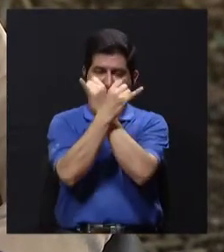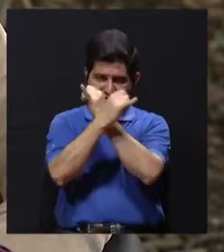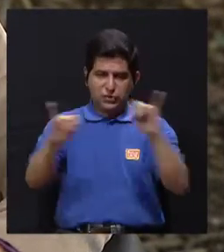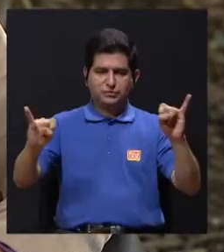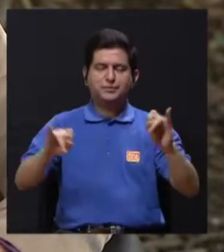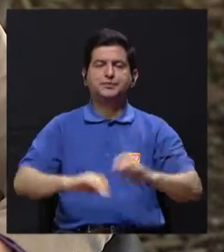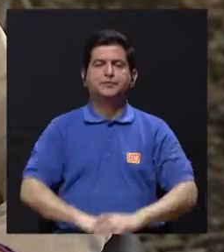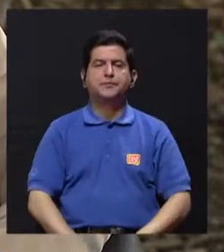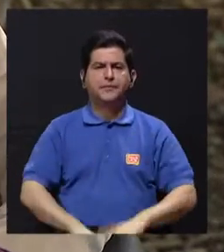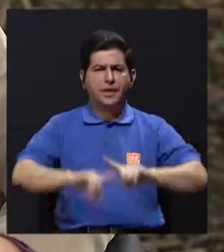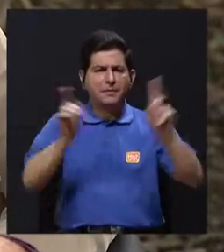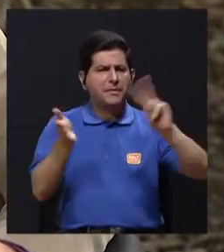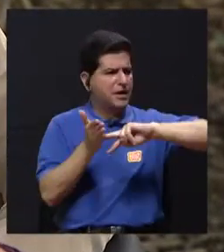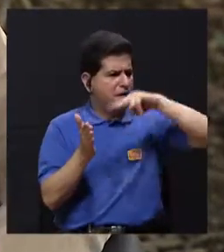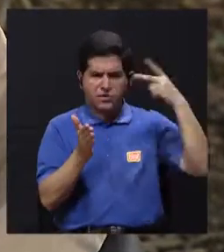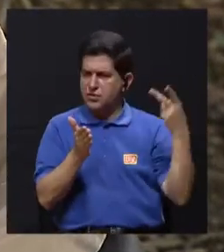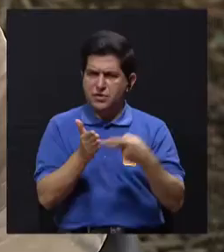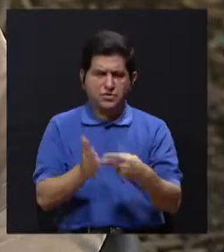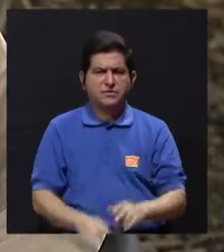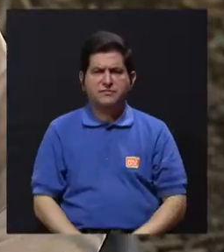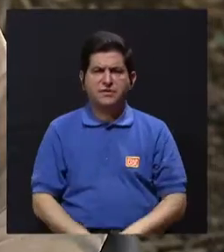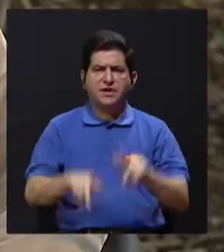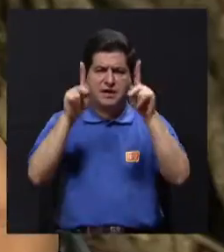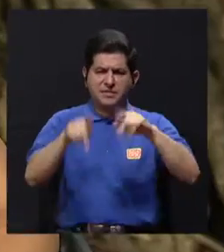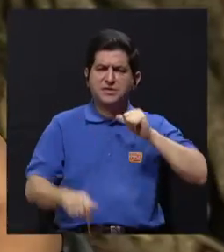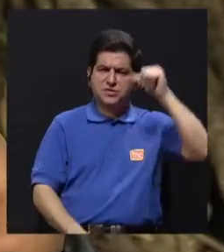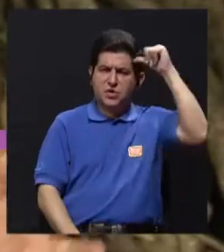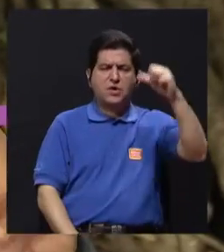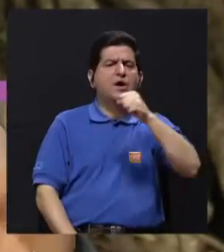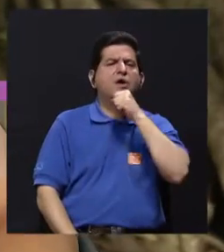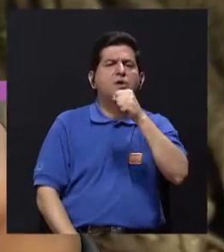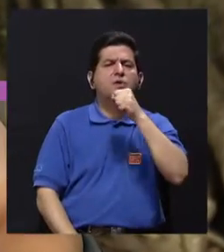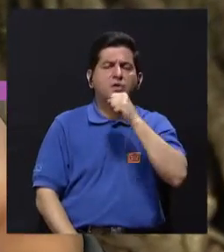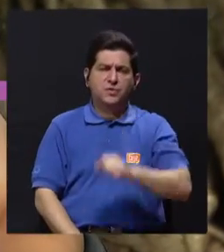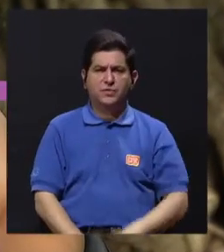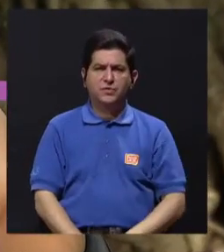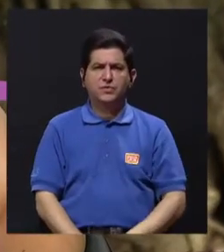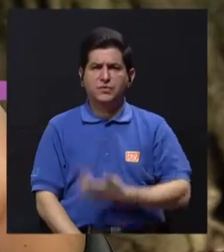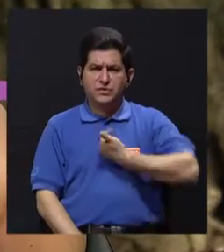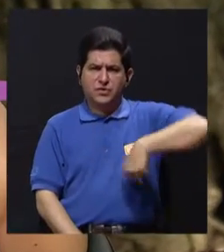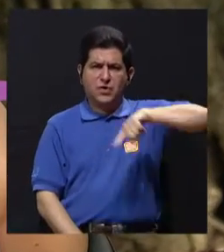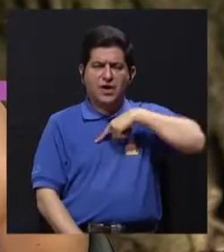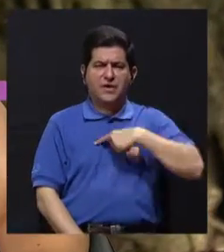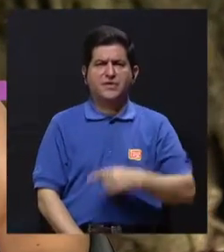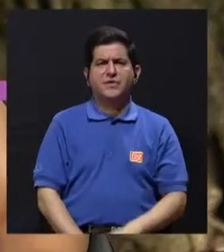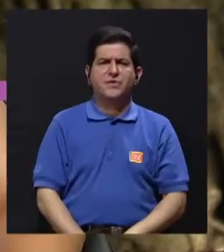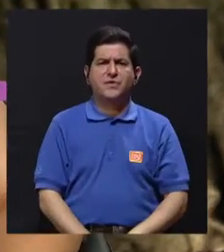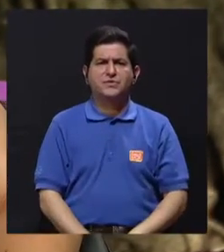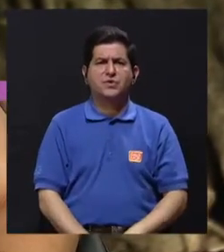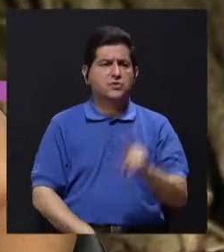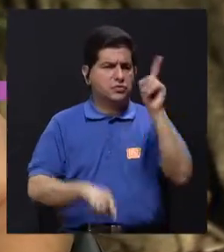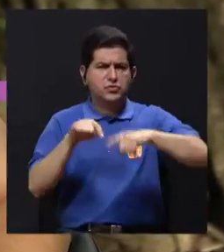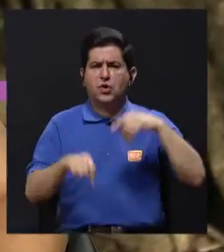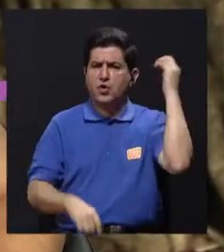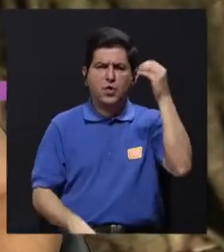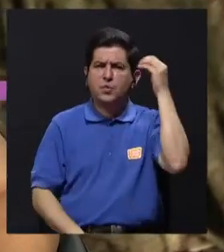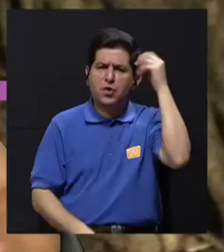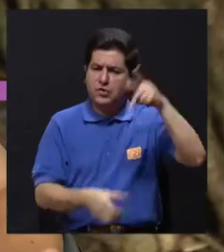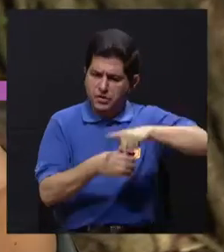producir una limitación en nuestra independencia. Pero eso no significa que llegar a ser adulto mayor nos